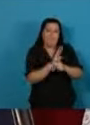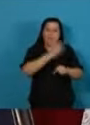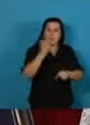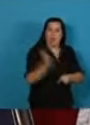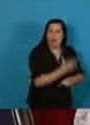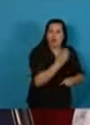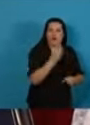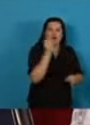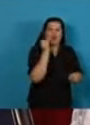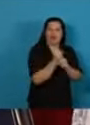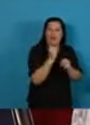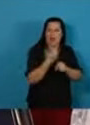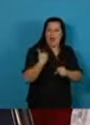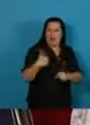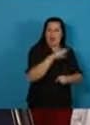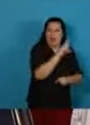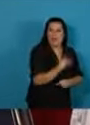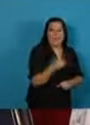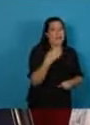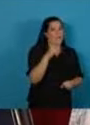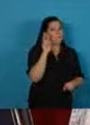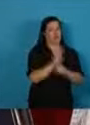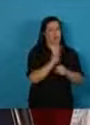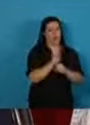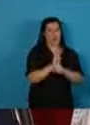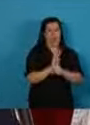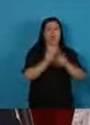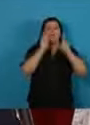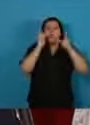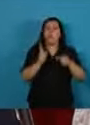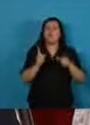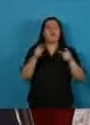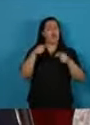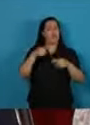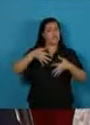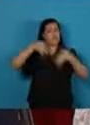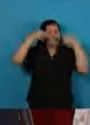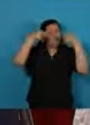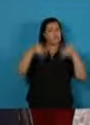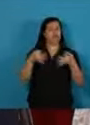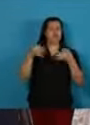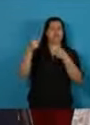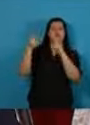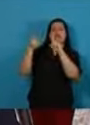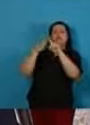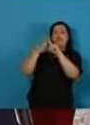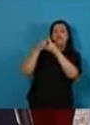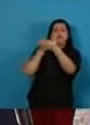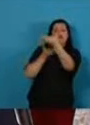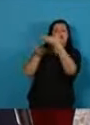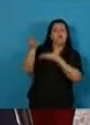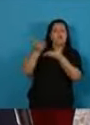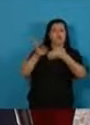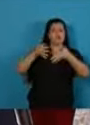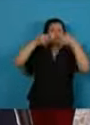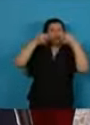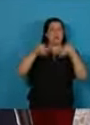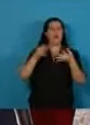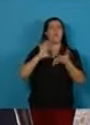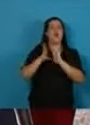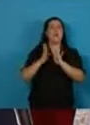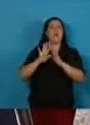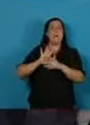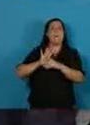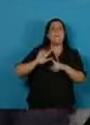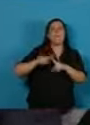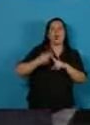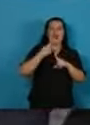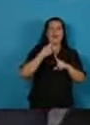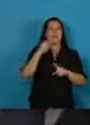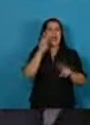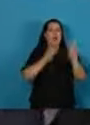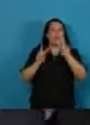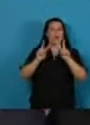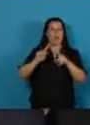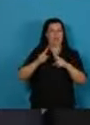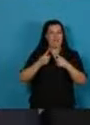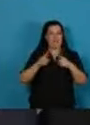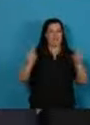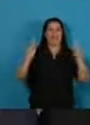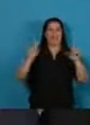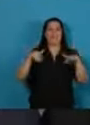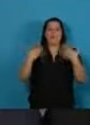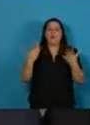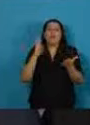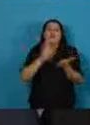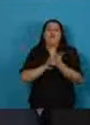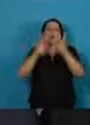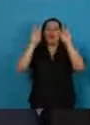Queremos una diplomacia comercial dinámica, que sea políticamente innovadora. Por eso, en